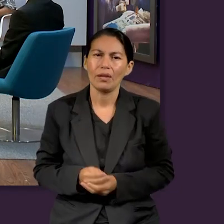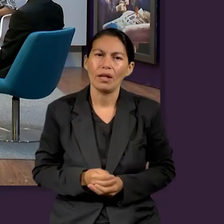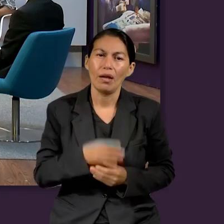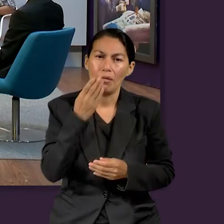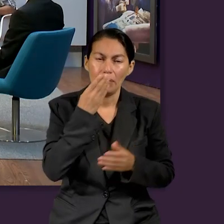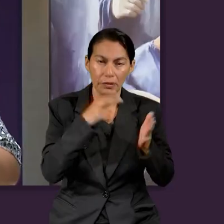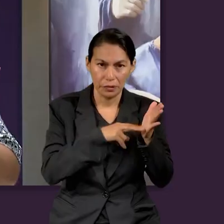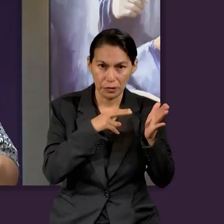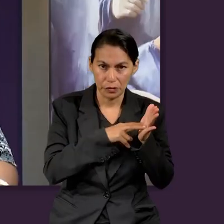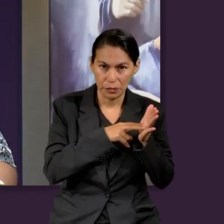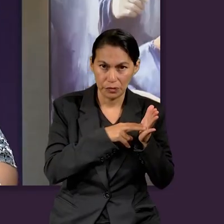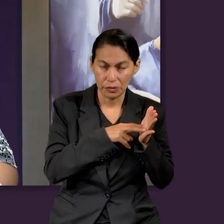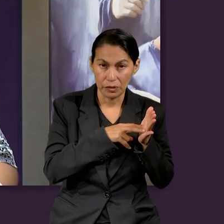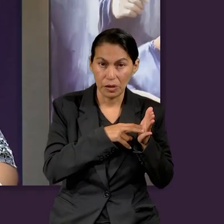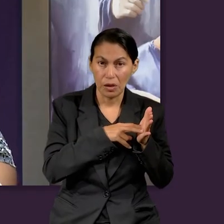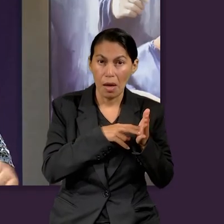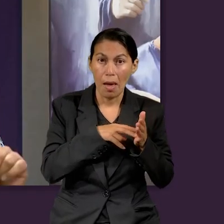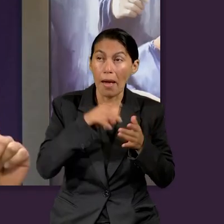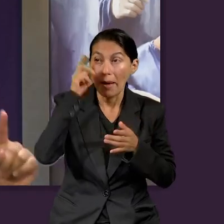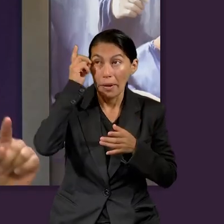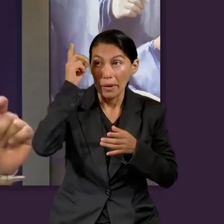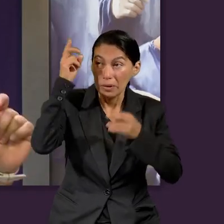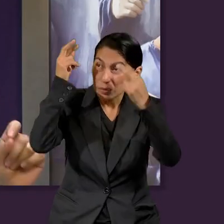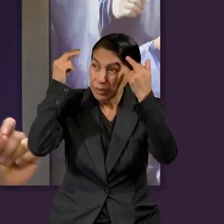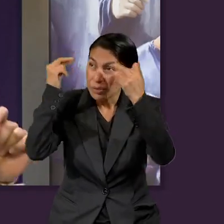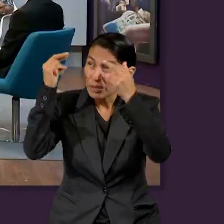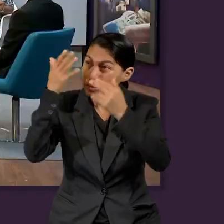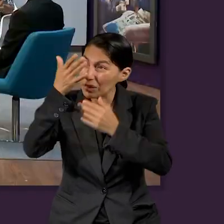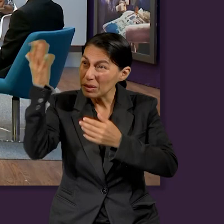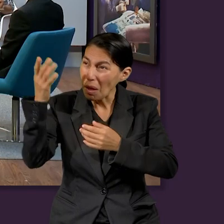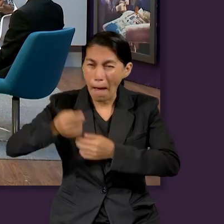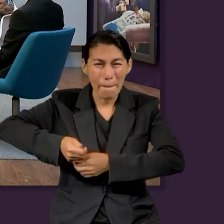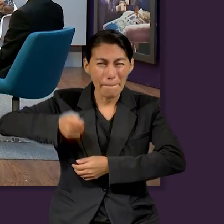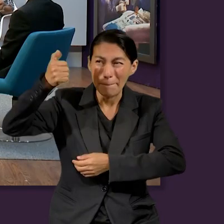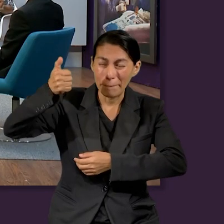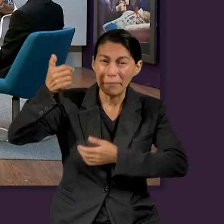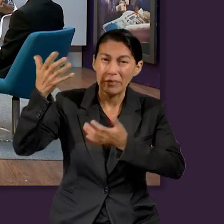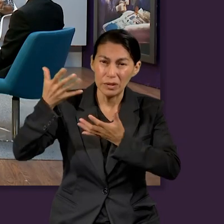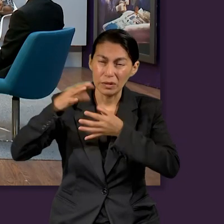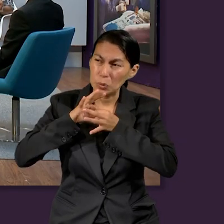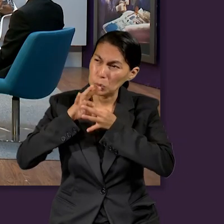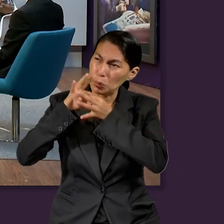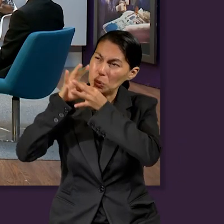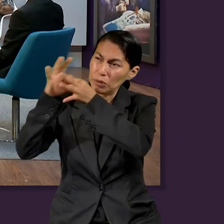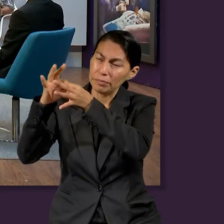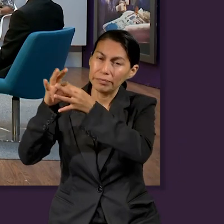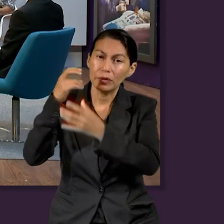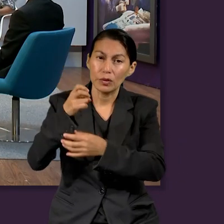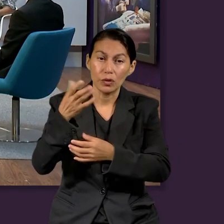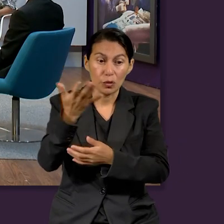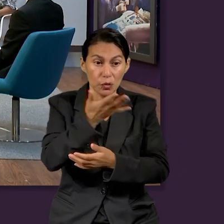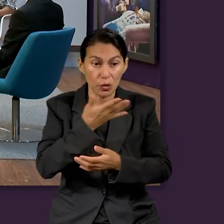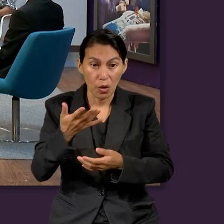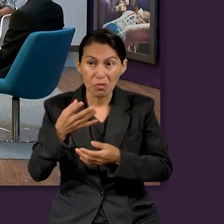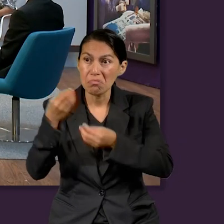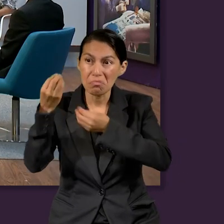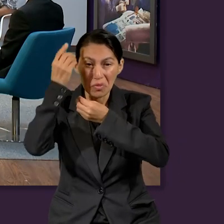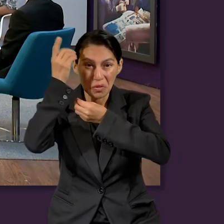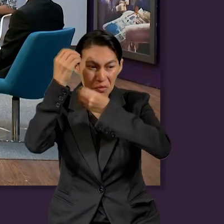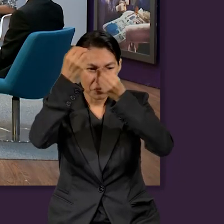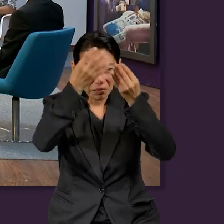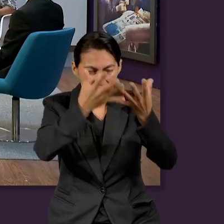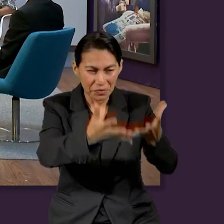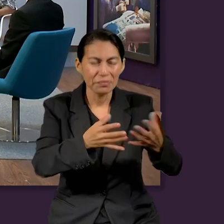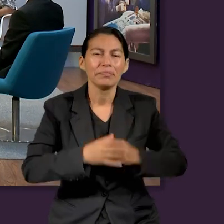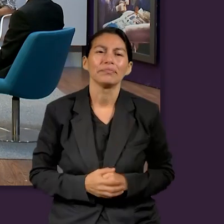manos de Dios. Y me gusta mucho un versículo que dice, buscad primeramente el reino de Dios y lo demás será añadido. Entonces,